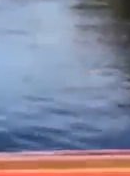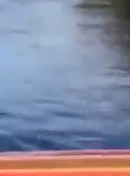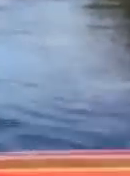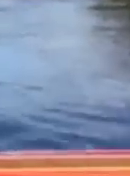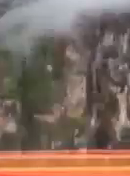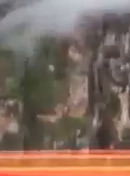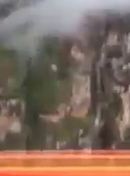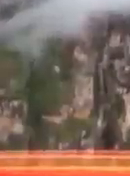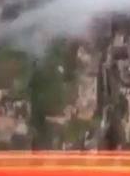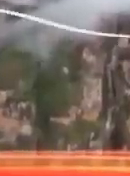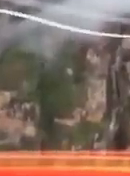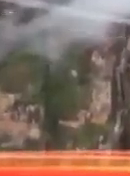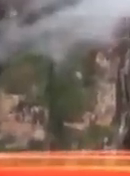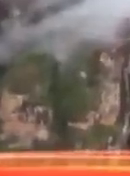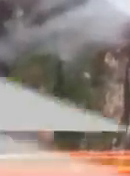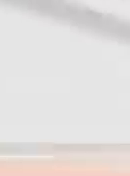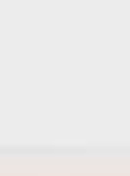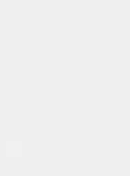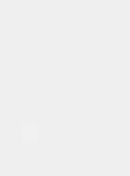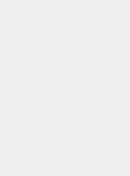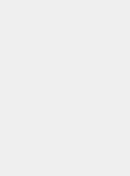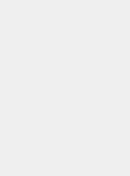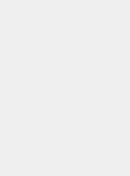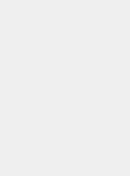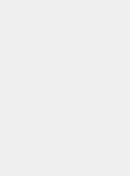Sigamos haciendo parte.